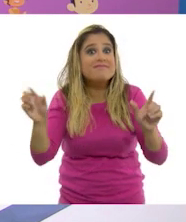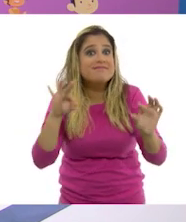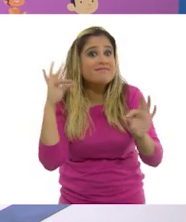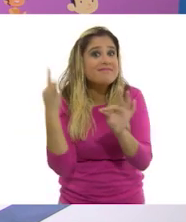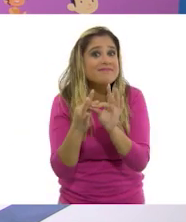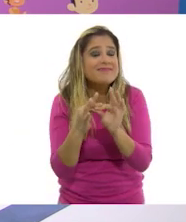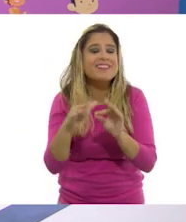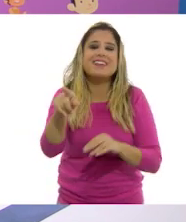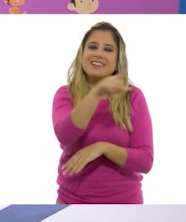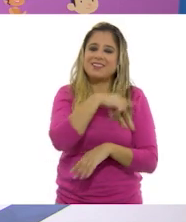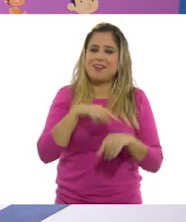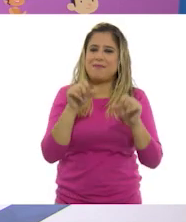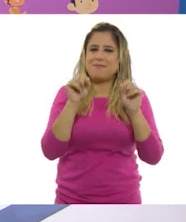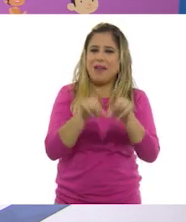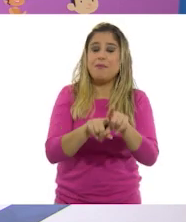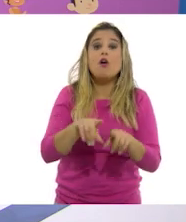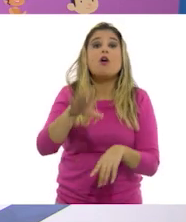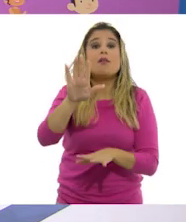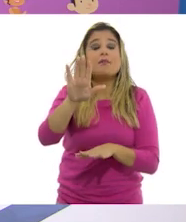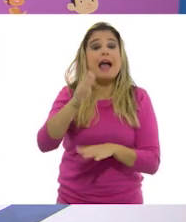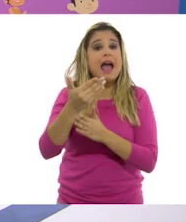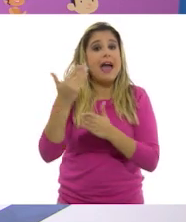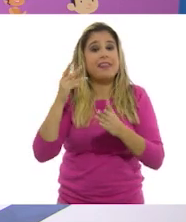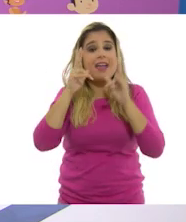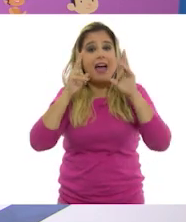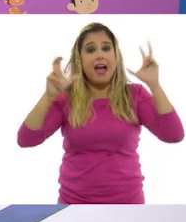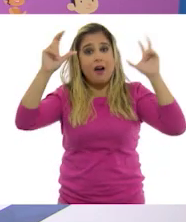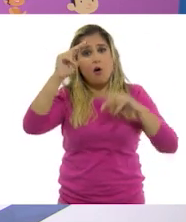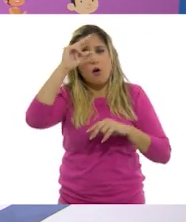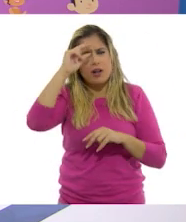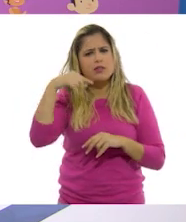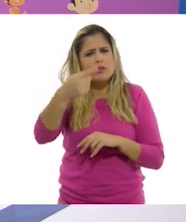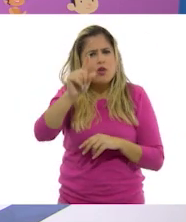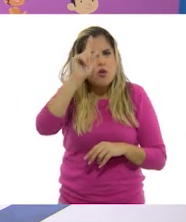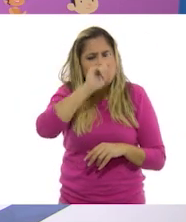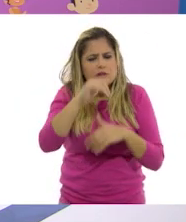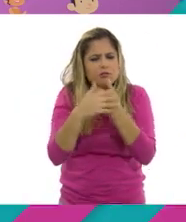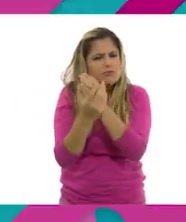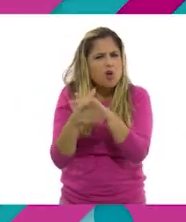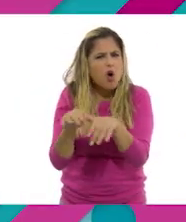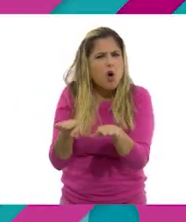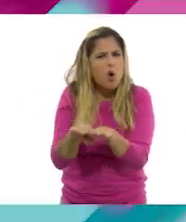Nosotros también, pero antes vamos con ajo listo. Y para que nos diga cómo lavarnos las manos.